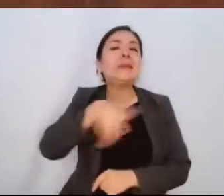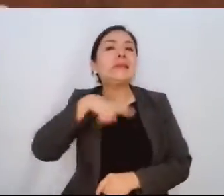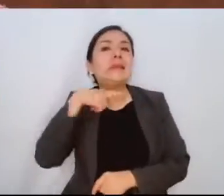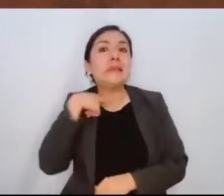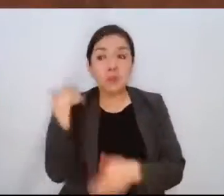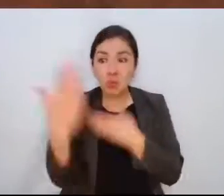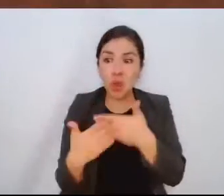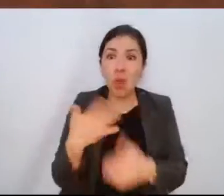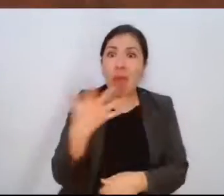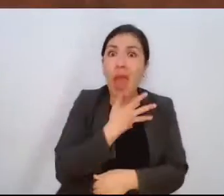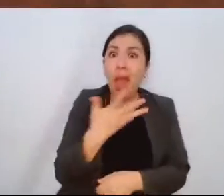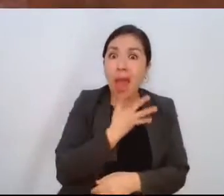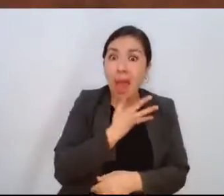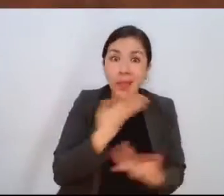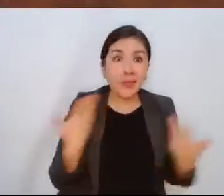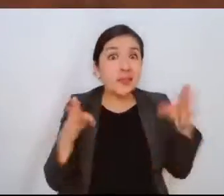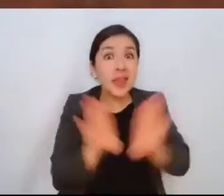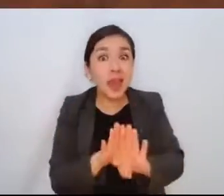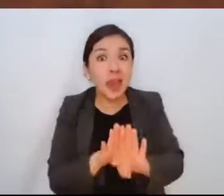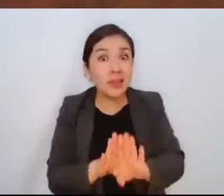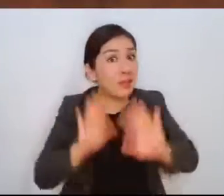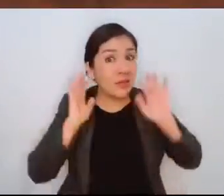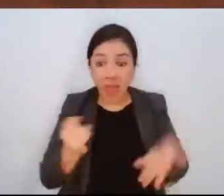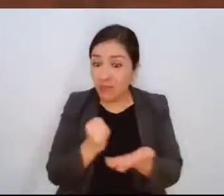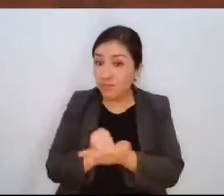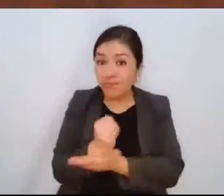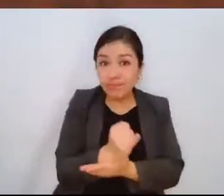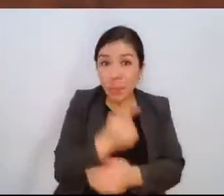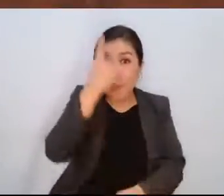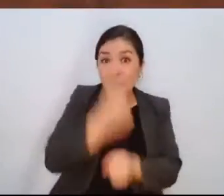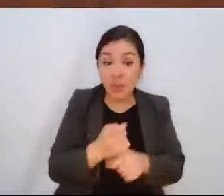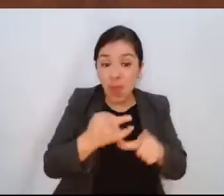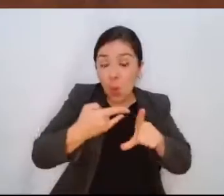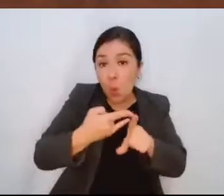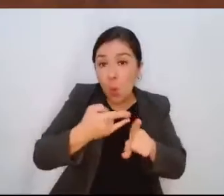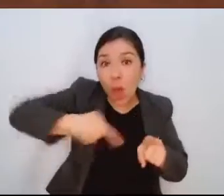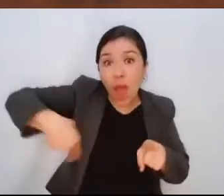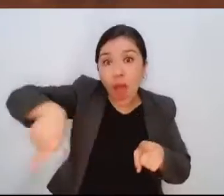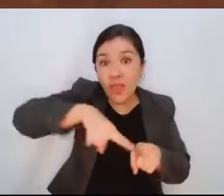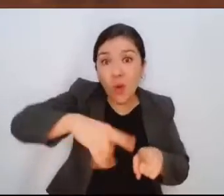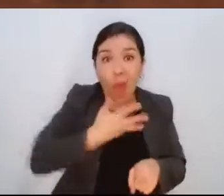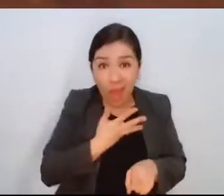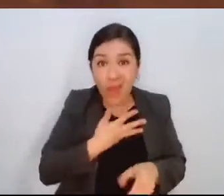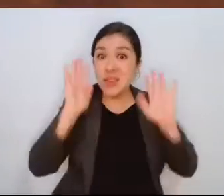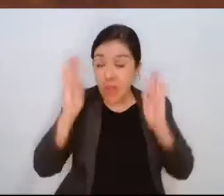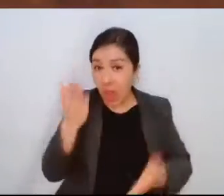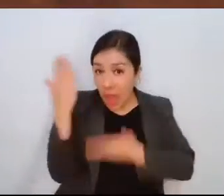haber, si habrá de ser definitiva en el primer cuadro, y si es así, si existe un estudio.